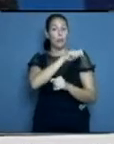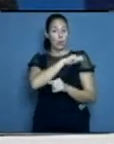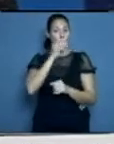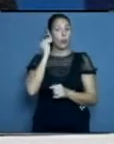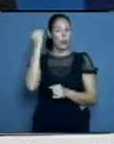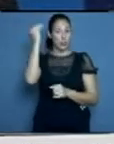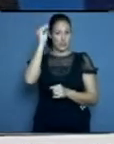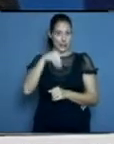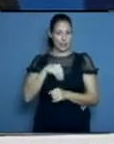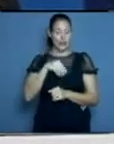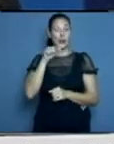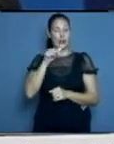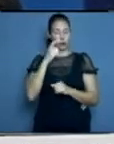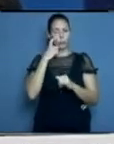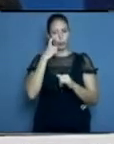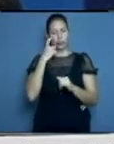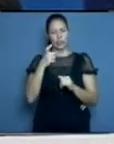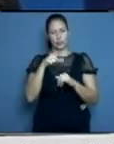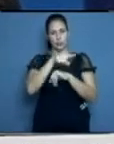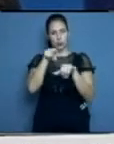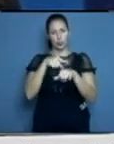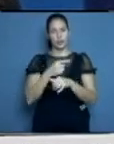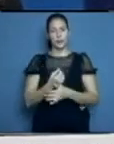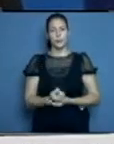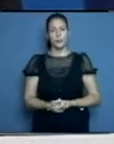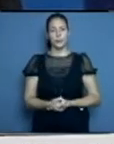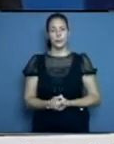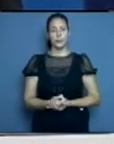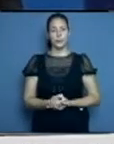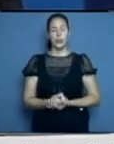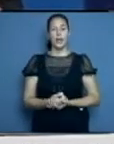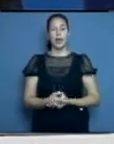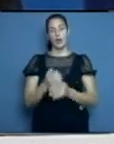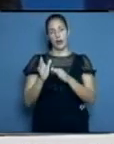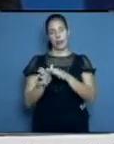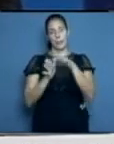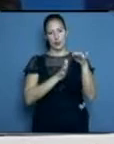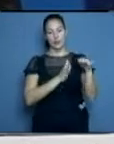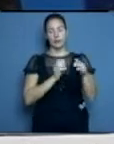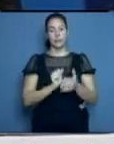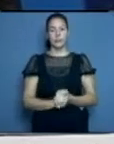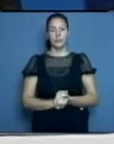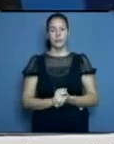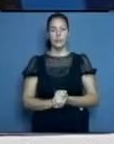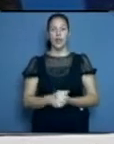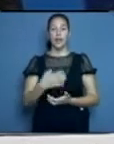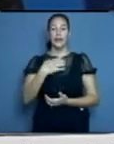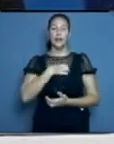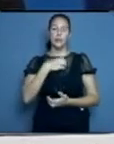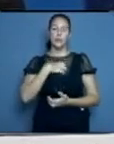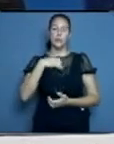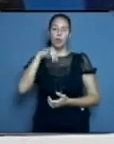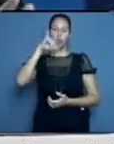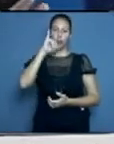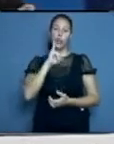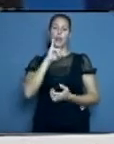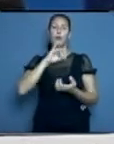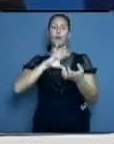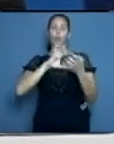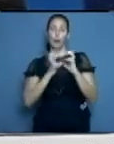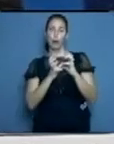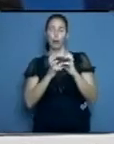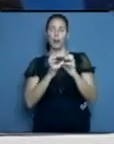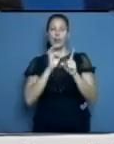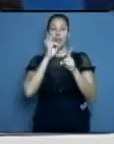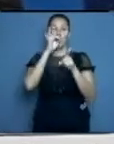lo conozca. En relación a los protocolos, existen hasta el momento seis protocolos, se han realizado seis protocolos